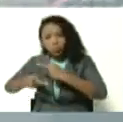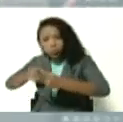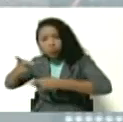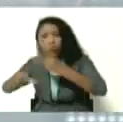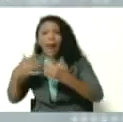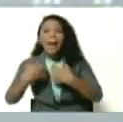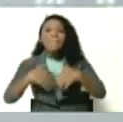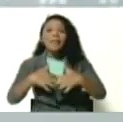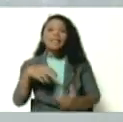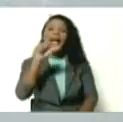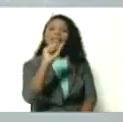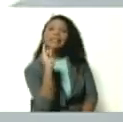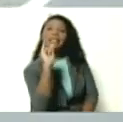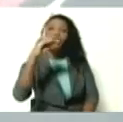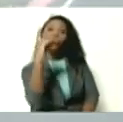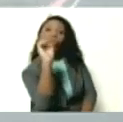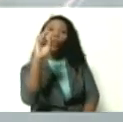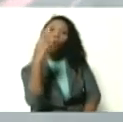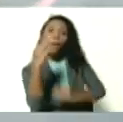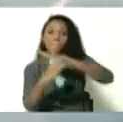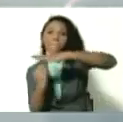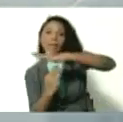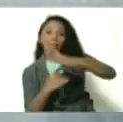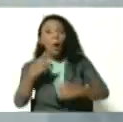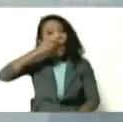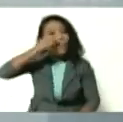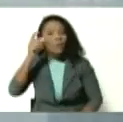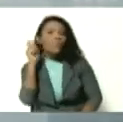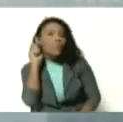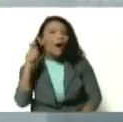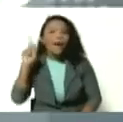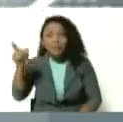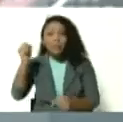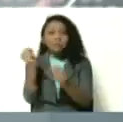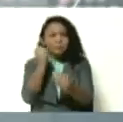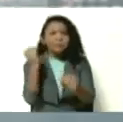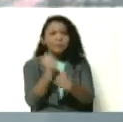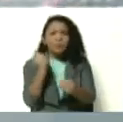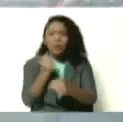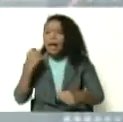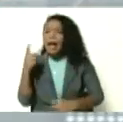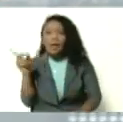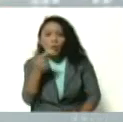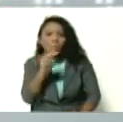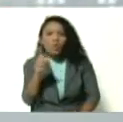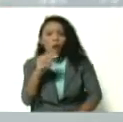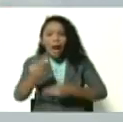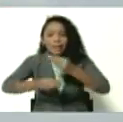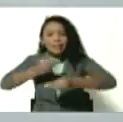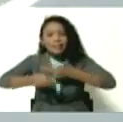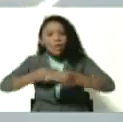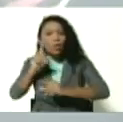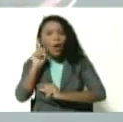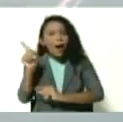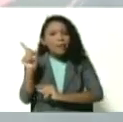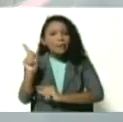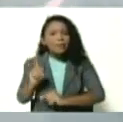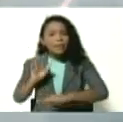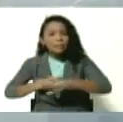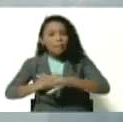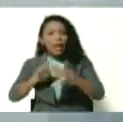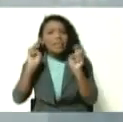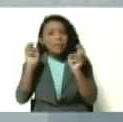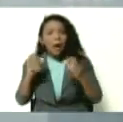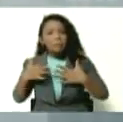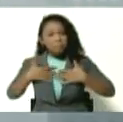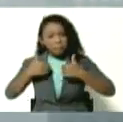empresa Sidor, nuestras empresas básicas, nuestros hombres y mujeres, trabajadores y trabajadoras, generando, en este caso, bienestar,